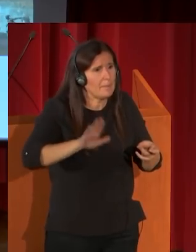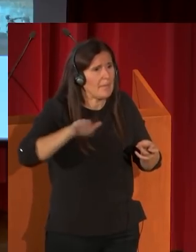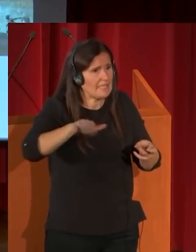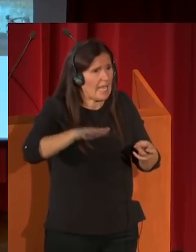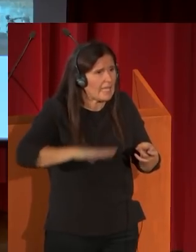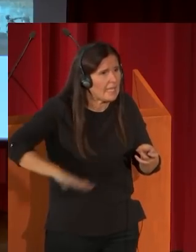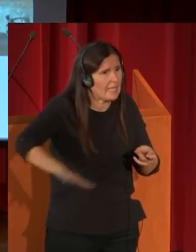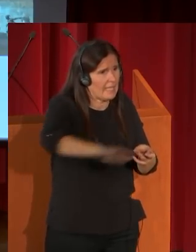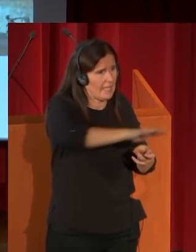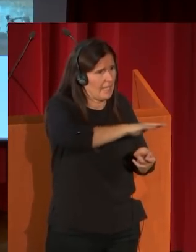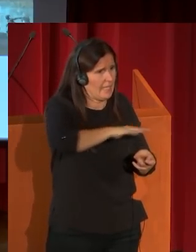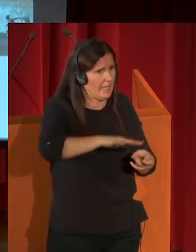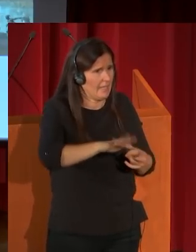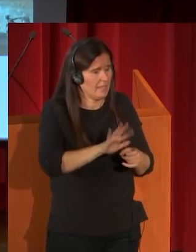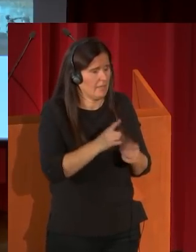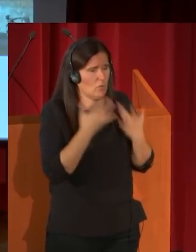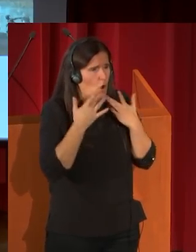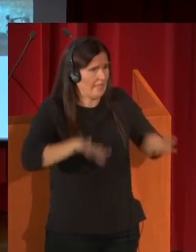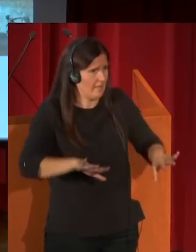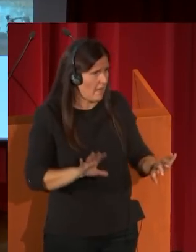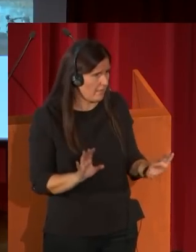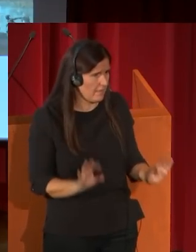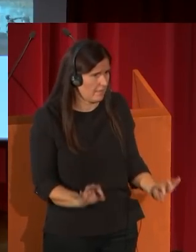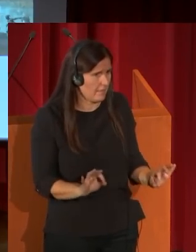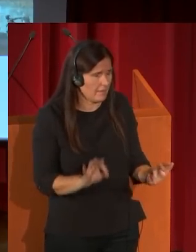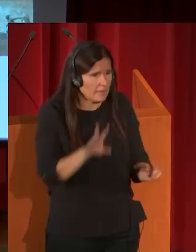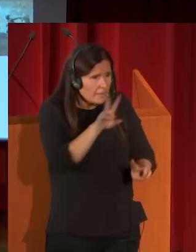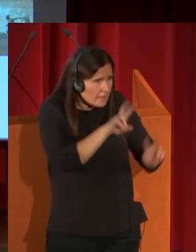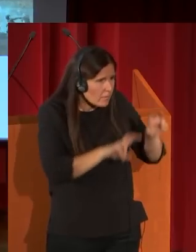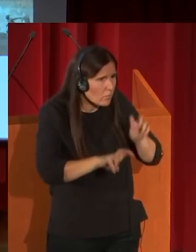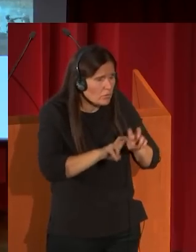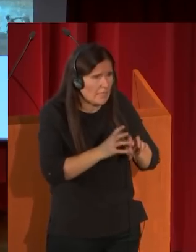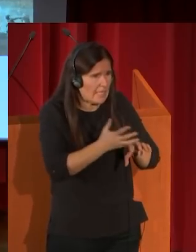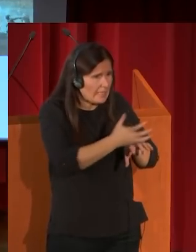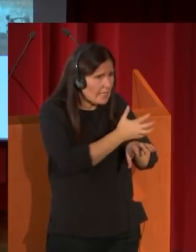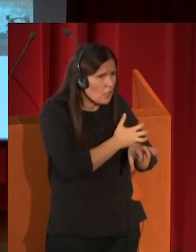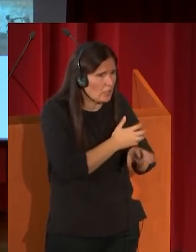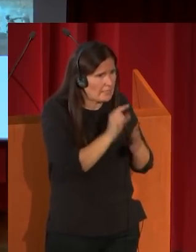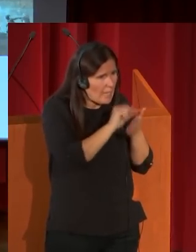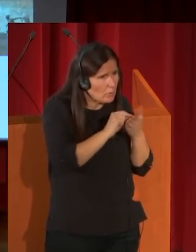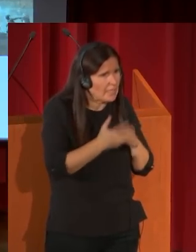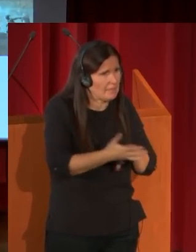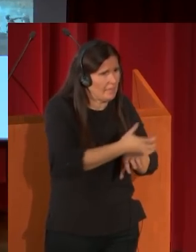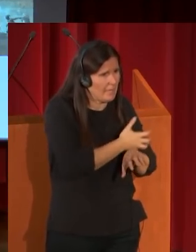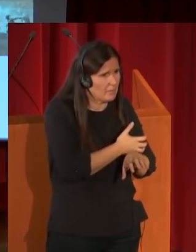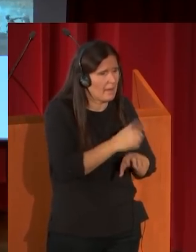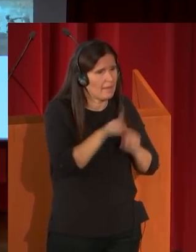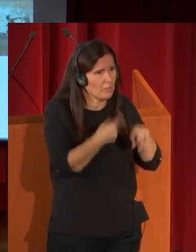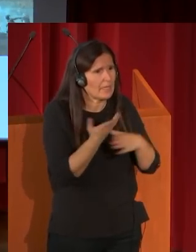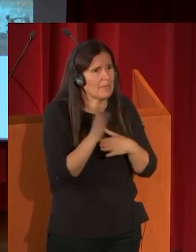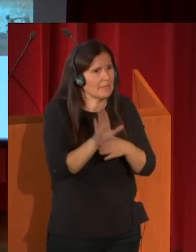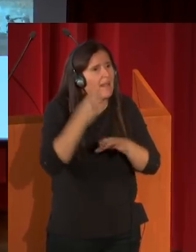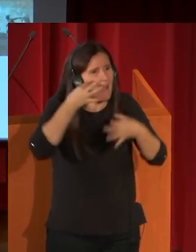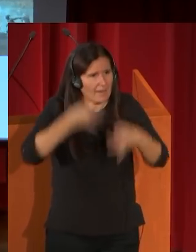ese sentido de objetividad, con búsquedas previas, con apuntes previos para representar esa